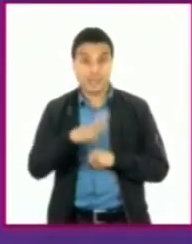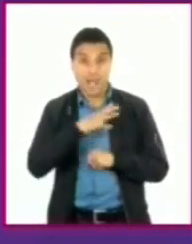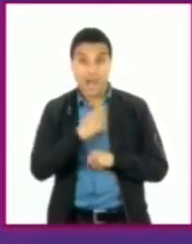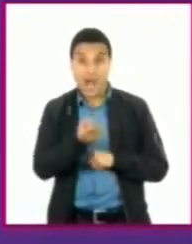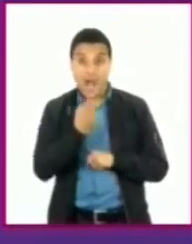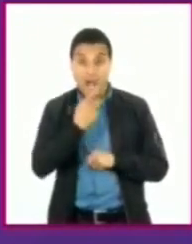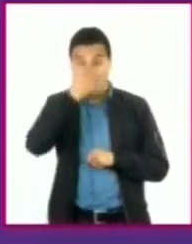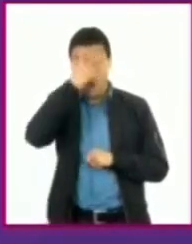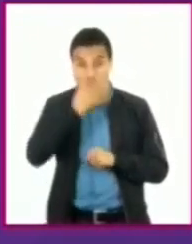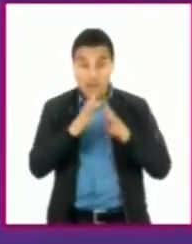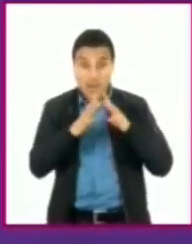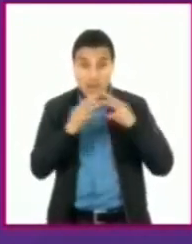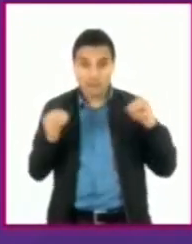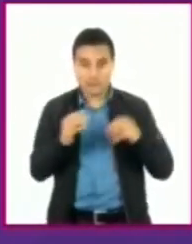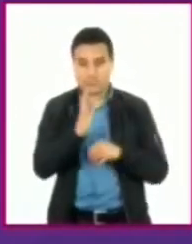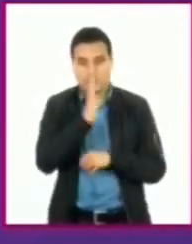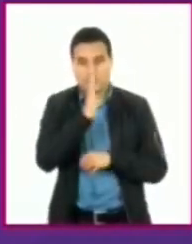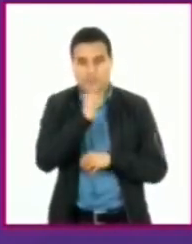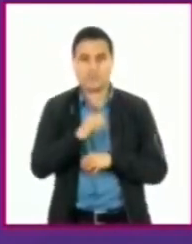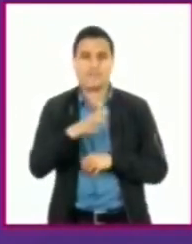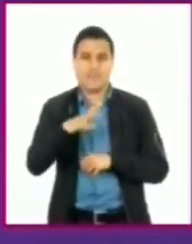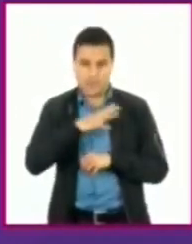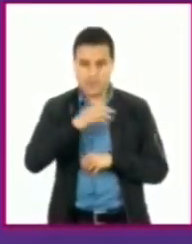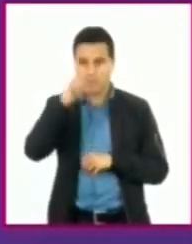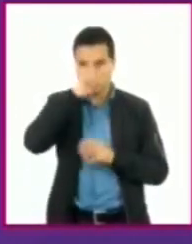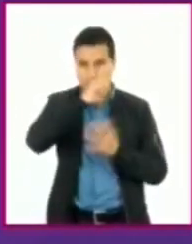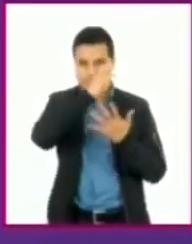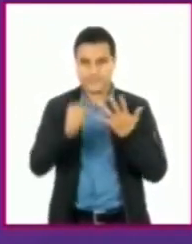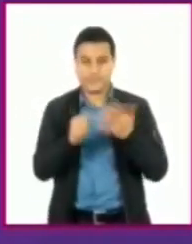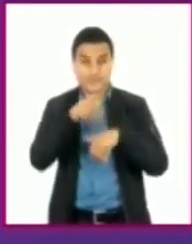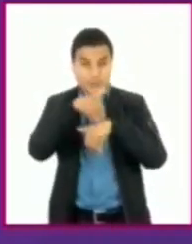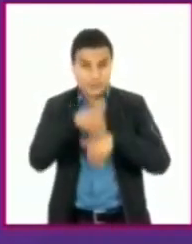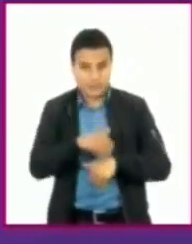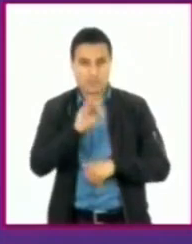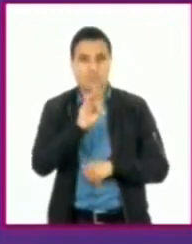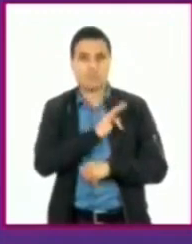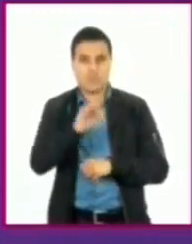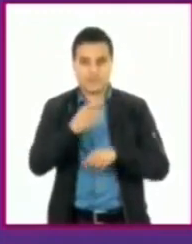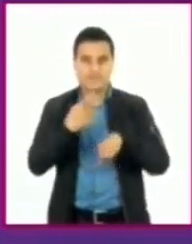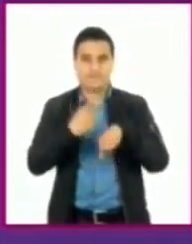la gripe, sí existen medidas preventivas y tratamientos para evitar sus complicaciones.